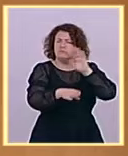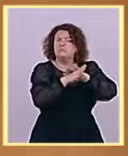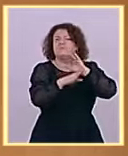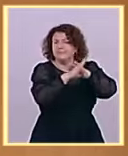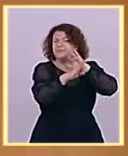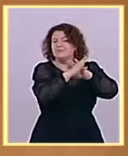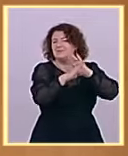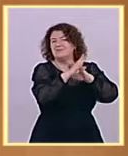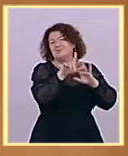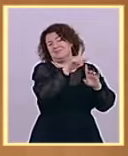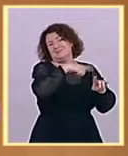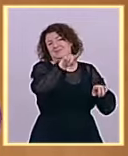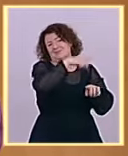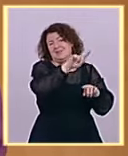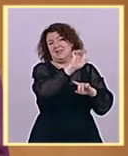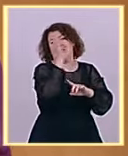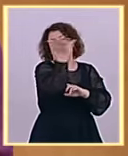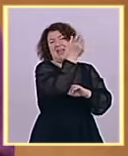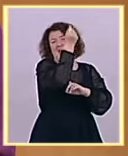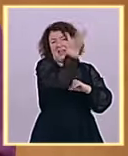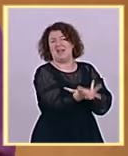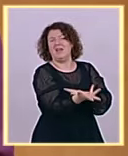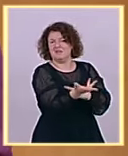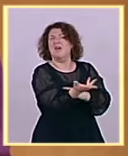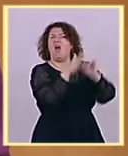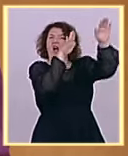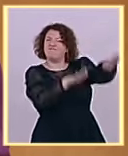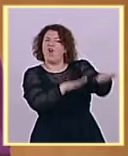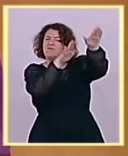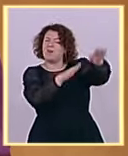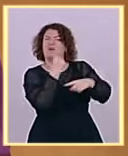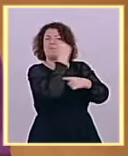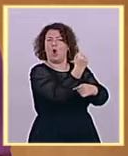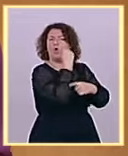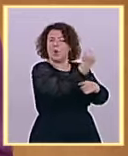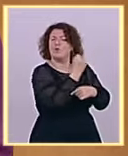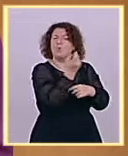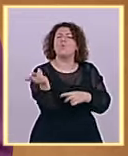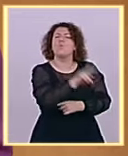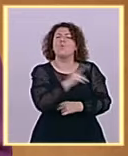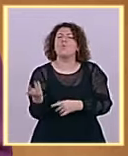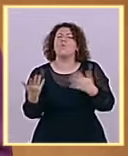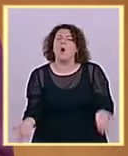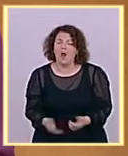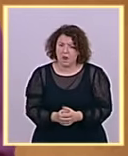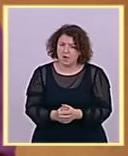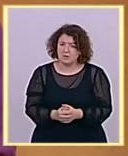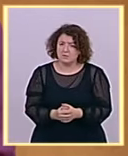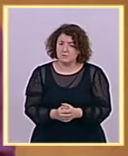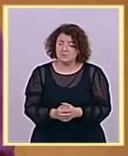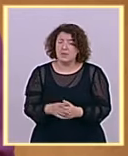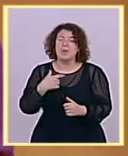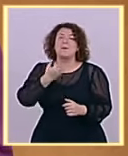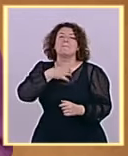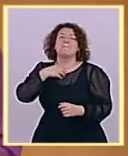élites de este país? Si ustedes votan en contra del incremento de las becas a los ciudadanos, si ustedes votan en